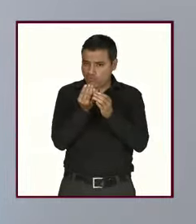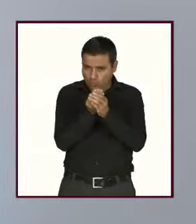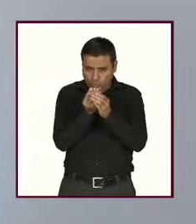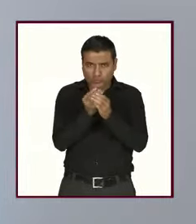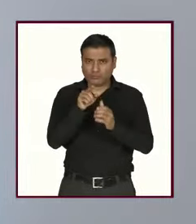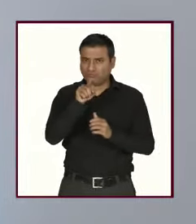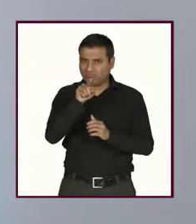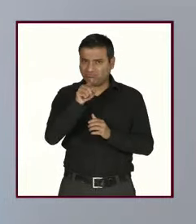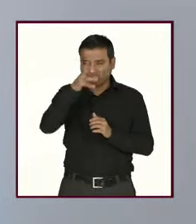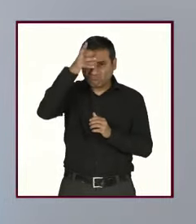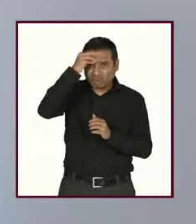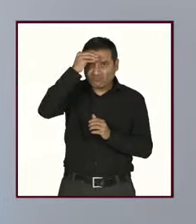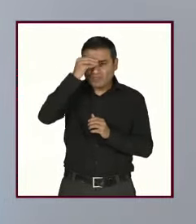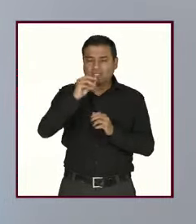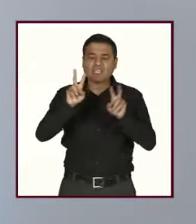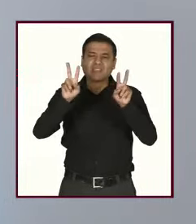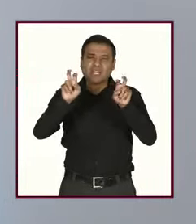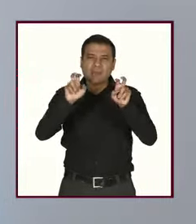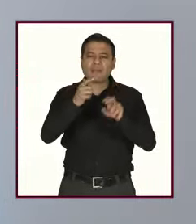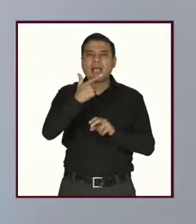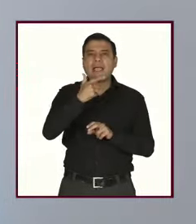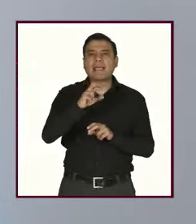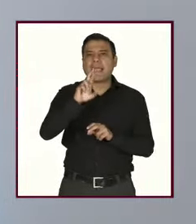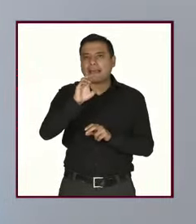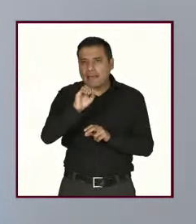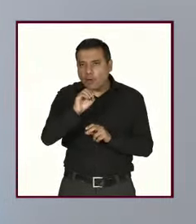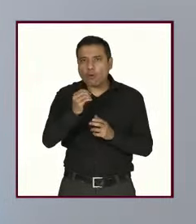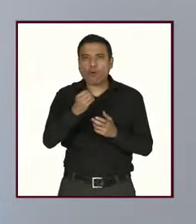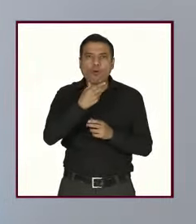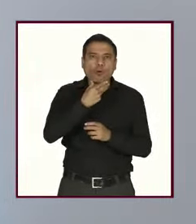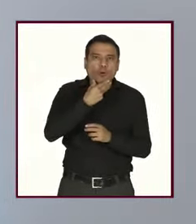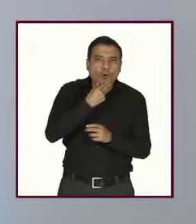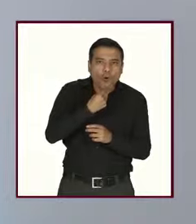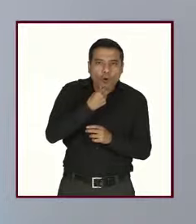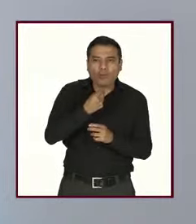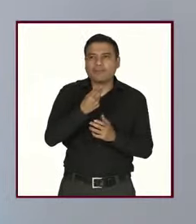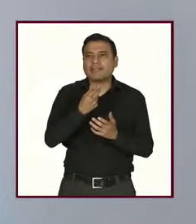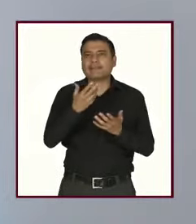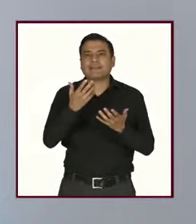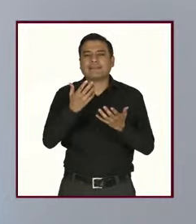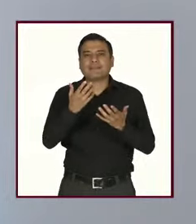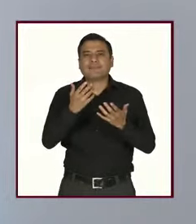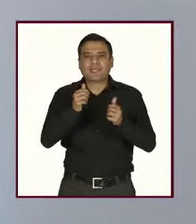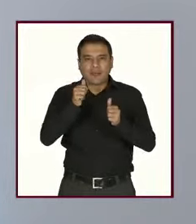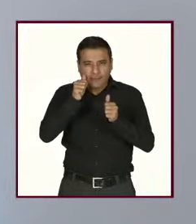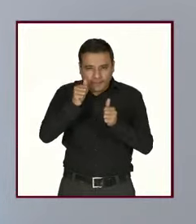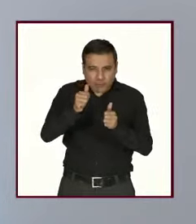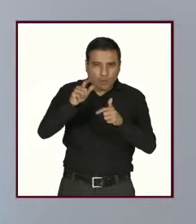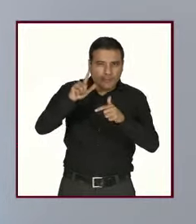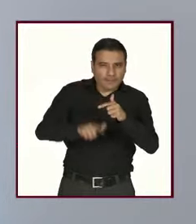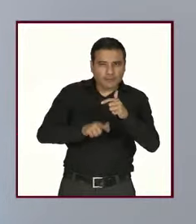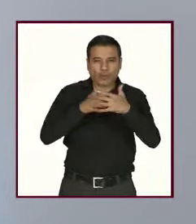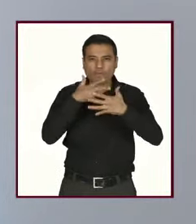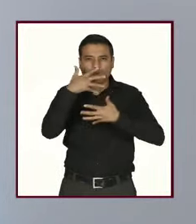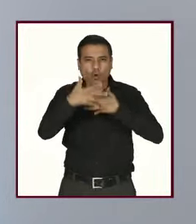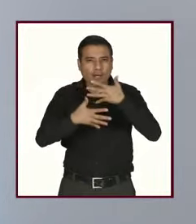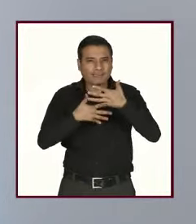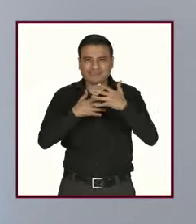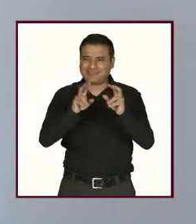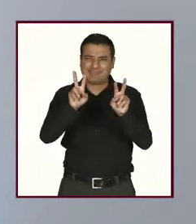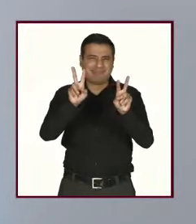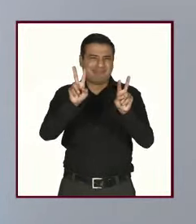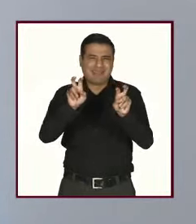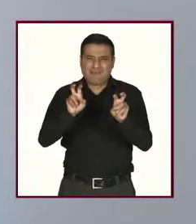cursos que van desde género masculinidades prevención y atención de violencias y distinta gama de